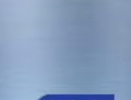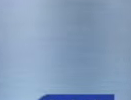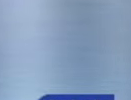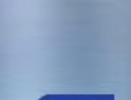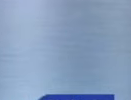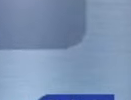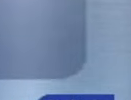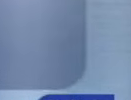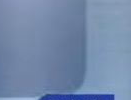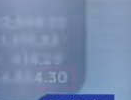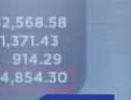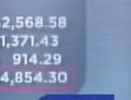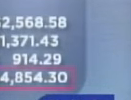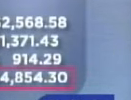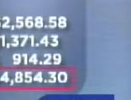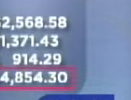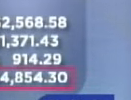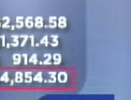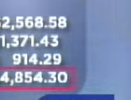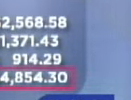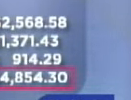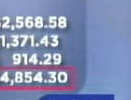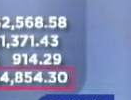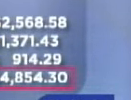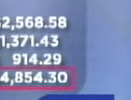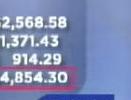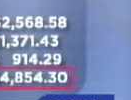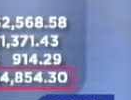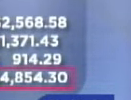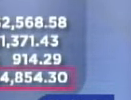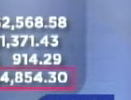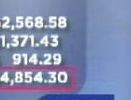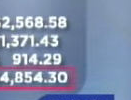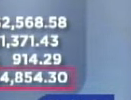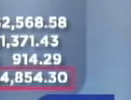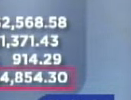de transporte y comunicaciones se les adjudican 914.21